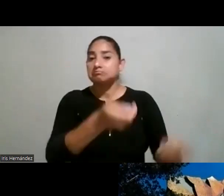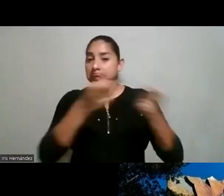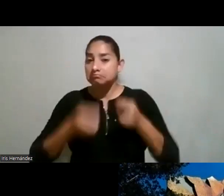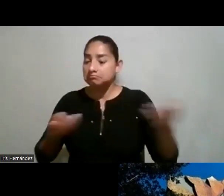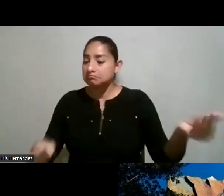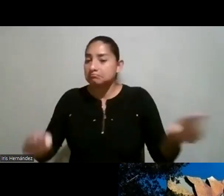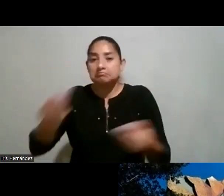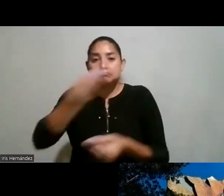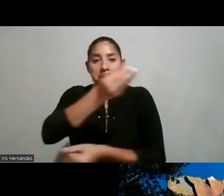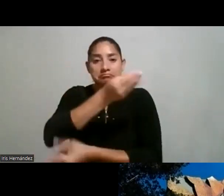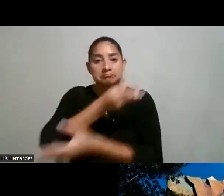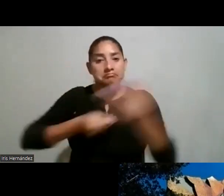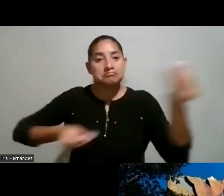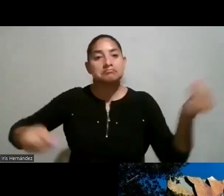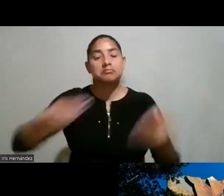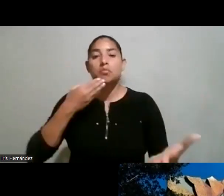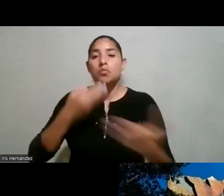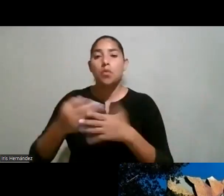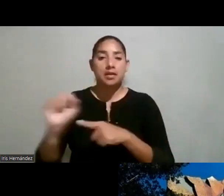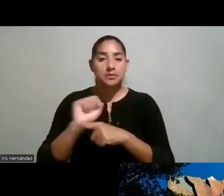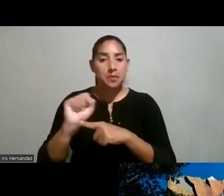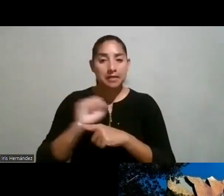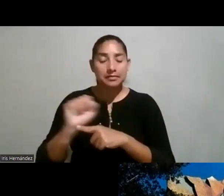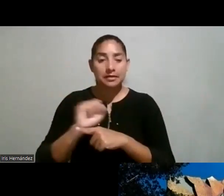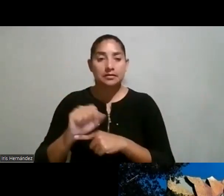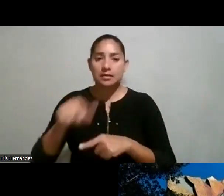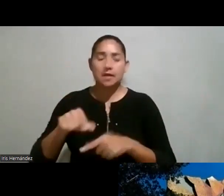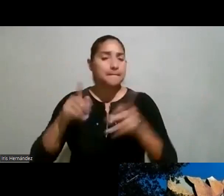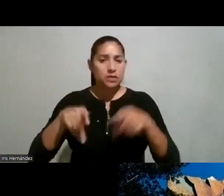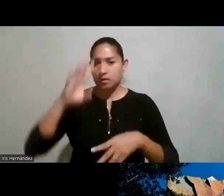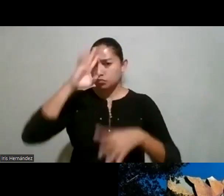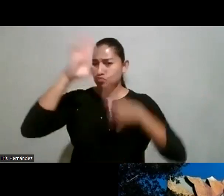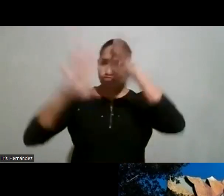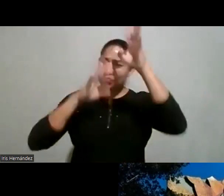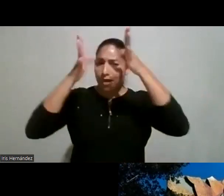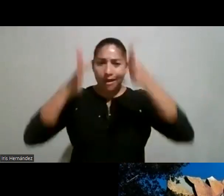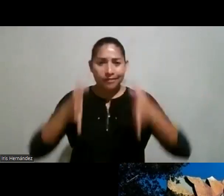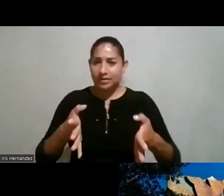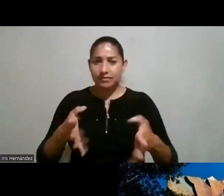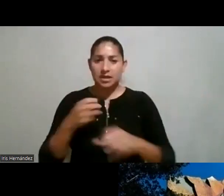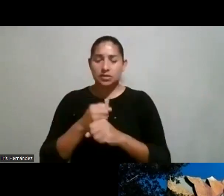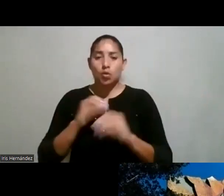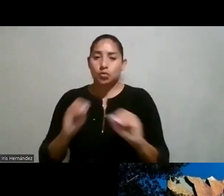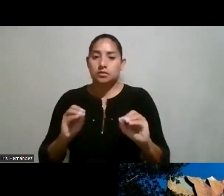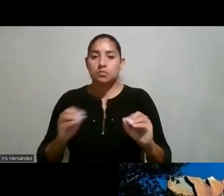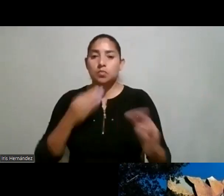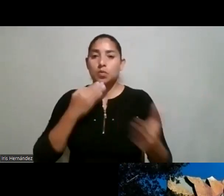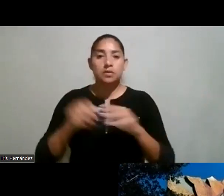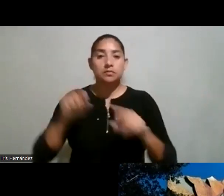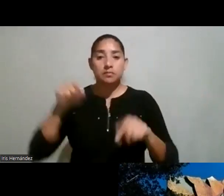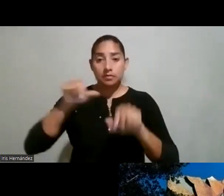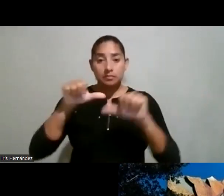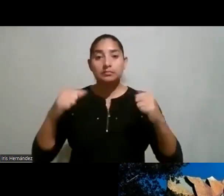siempre el intercambio de buenas prácticas es muy enriquecedor aquí hay personas muy creativas también hacen cosas maravillosas en el aula